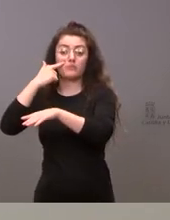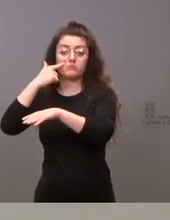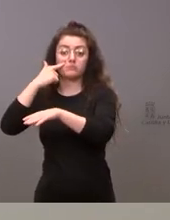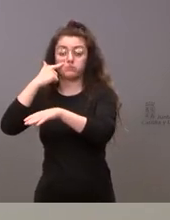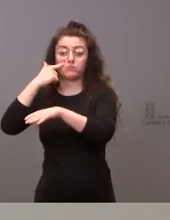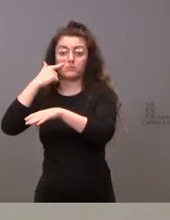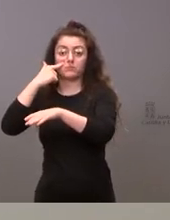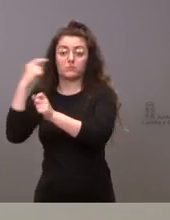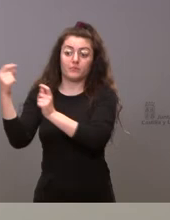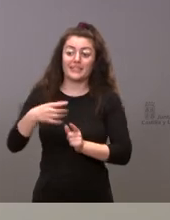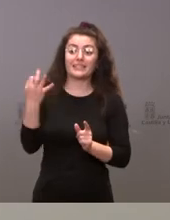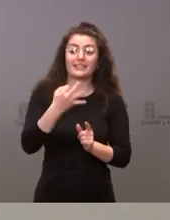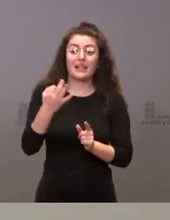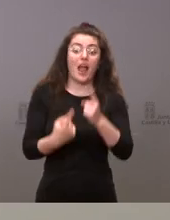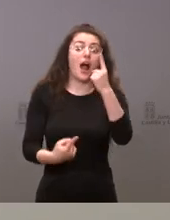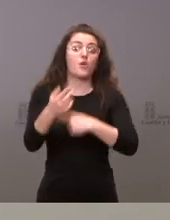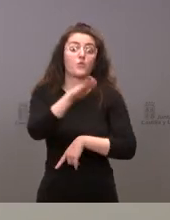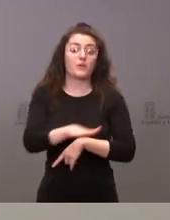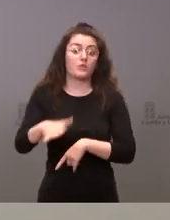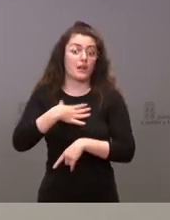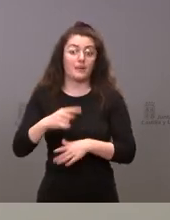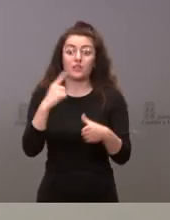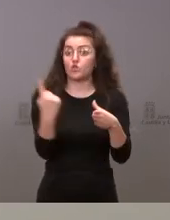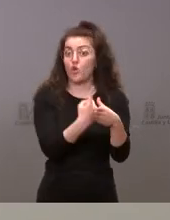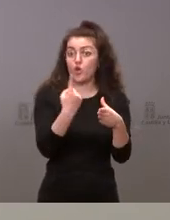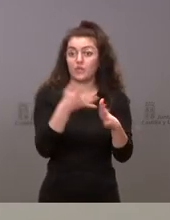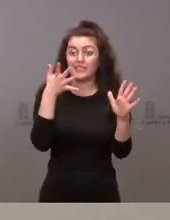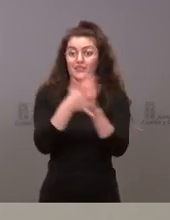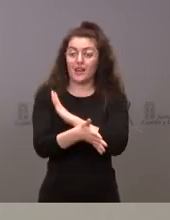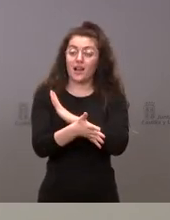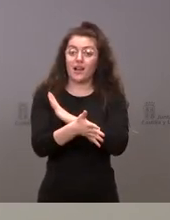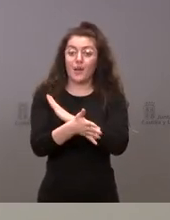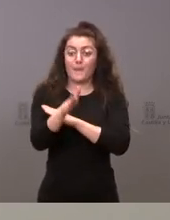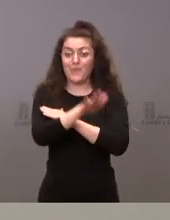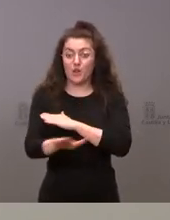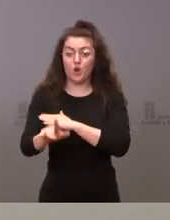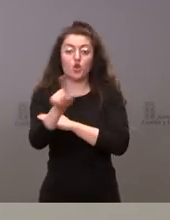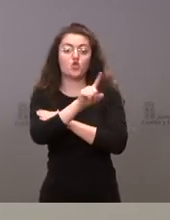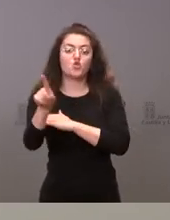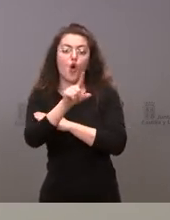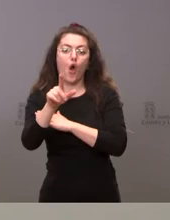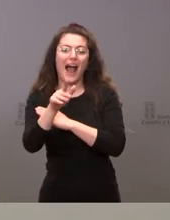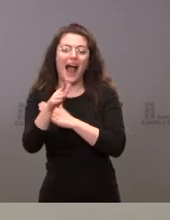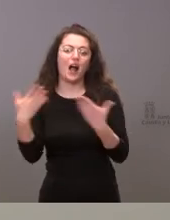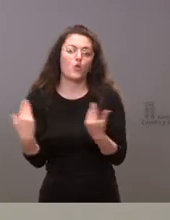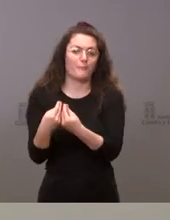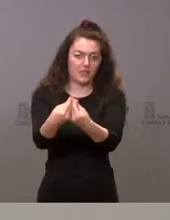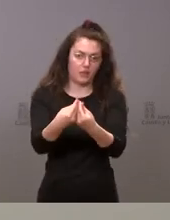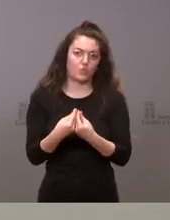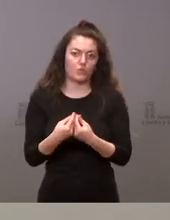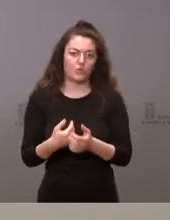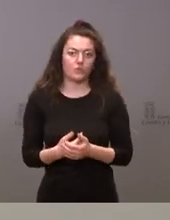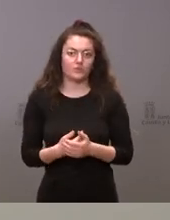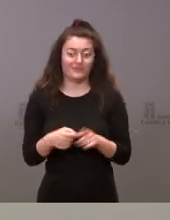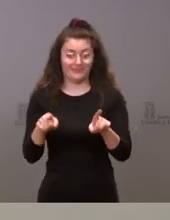vendrán acompañados a sus padres y por tanto habrá que aplicarles la situación de menor no acompañado y el sistema de protección de servicios sociales en definitiva por encima del estatus